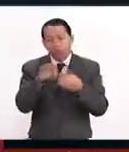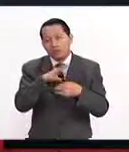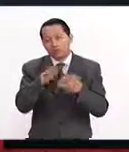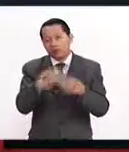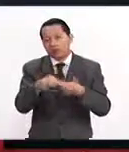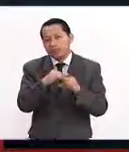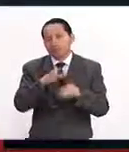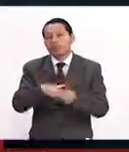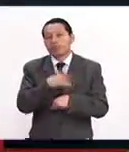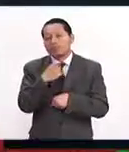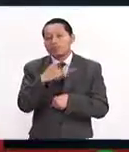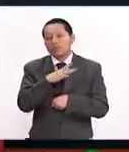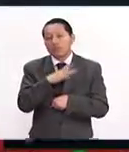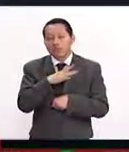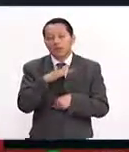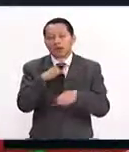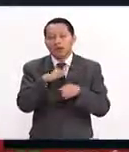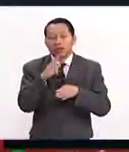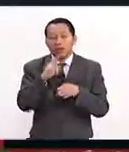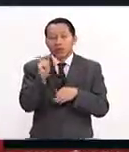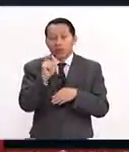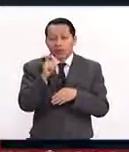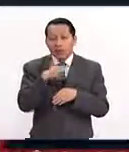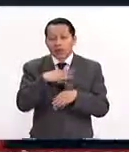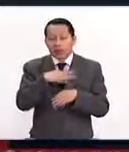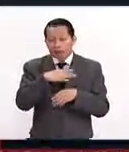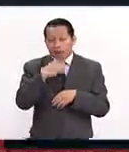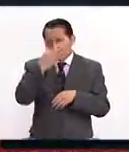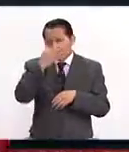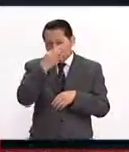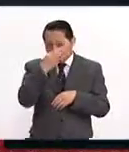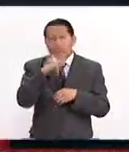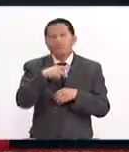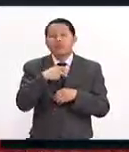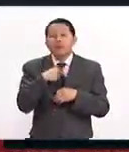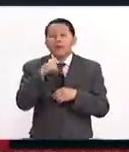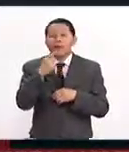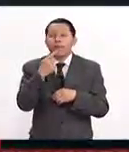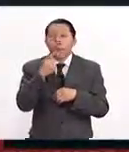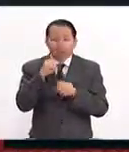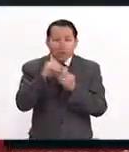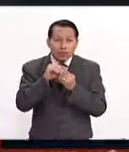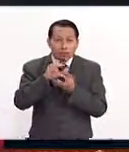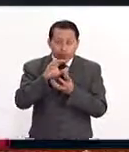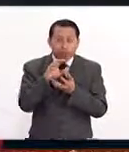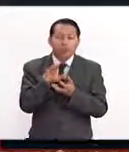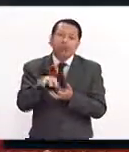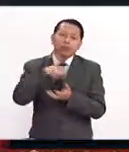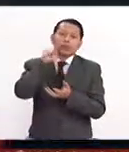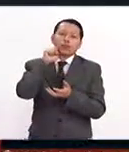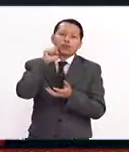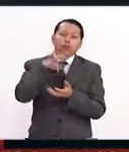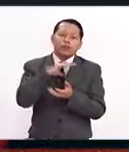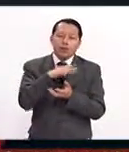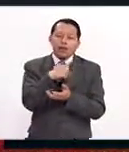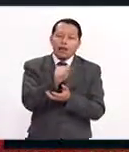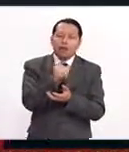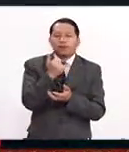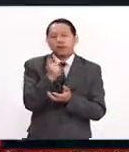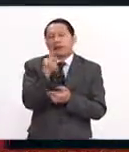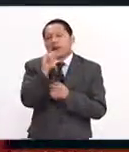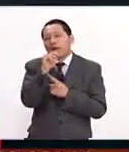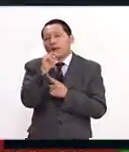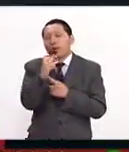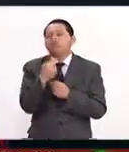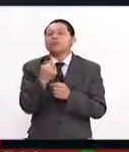dado que muchas veces al taparse la nariz abrimos la boca y entonces se van tanto gases como partículas directamente a